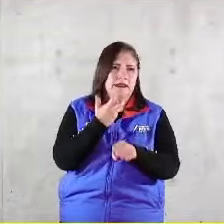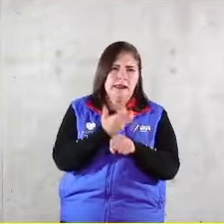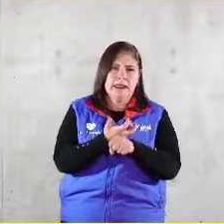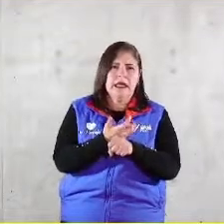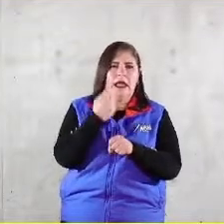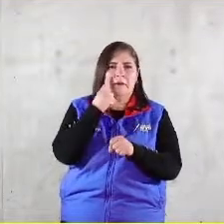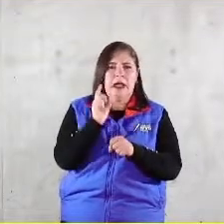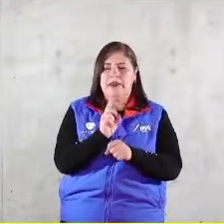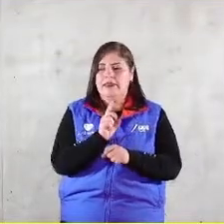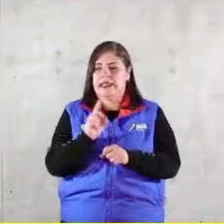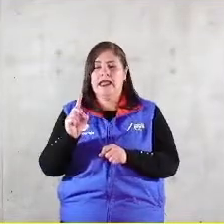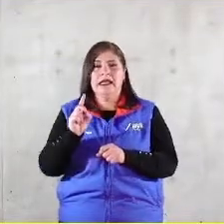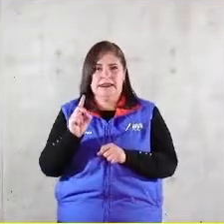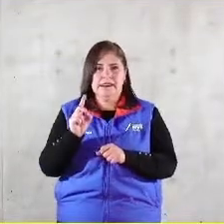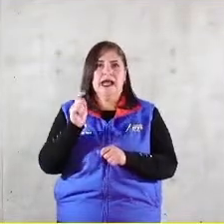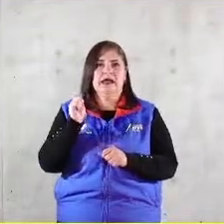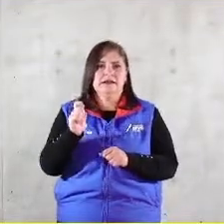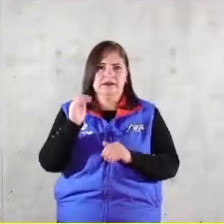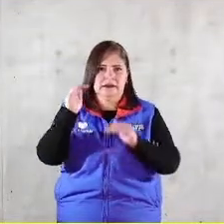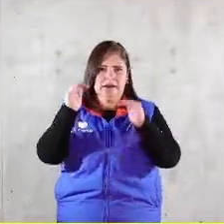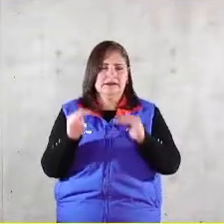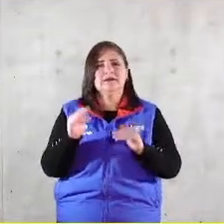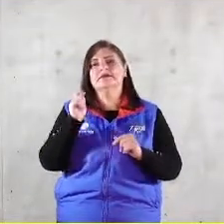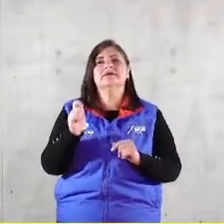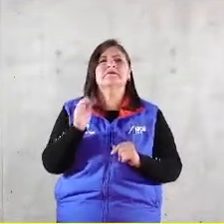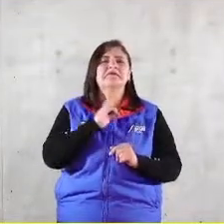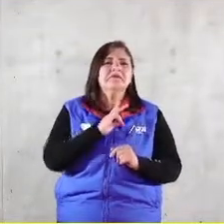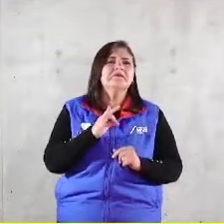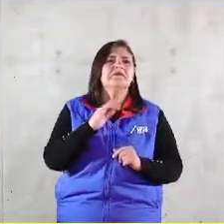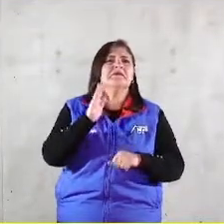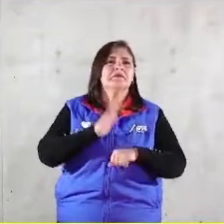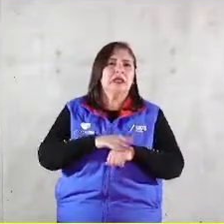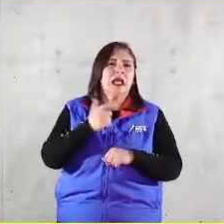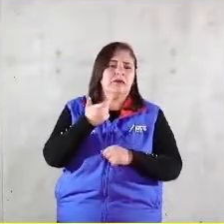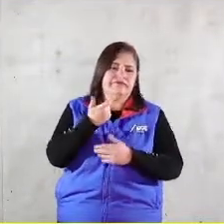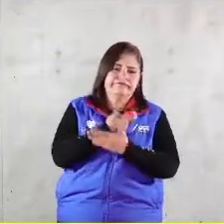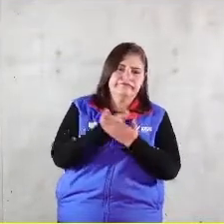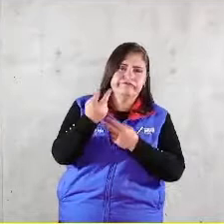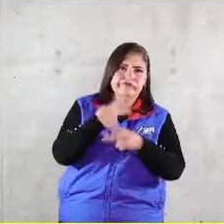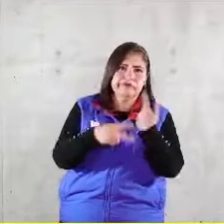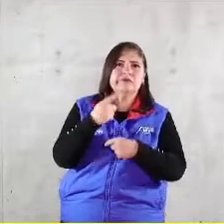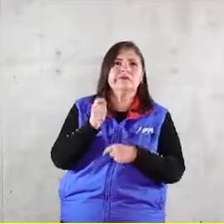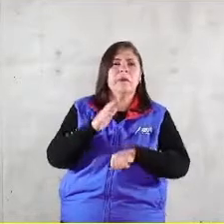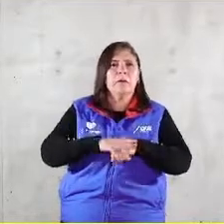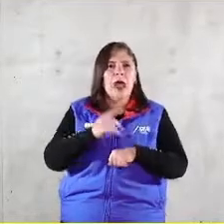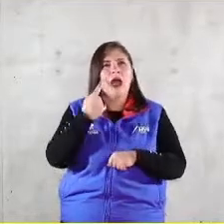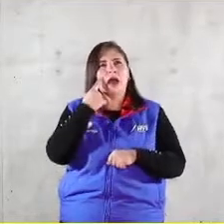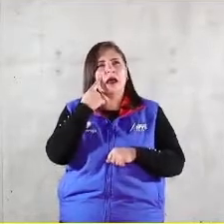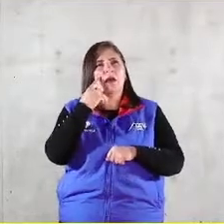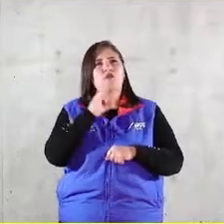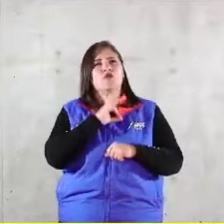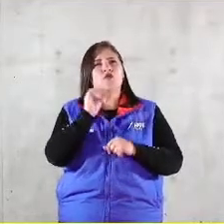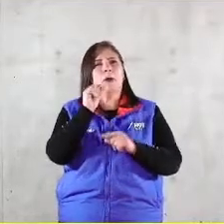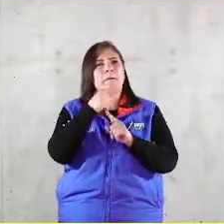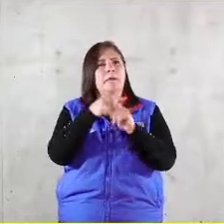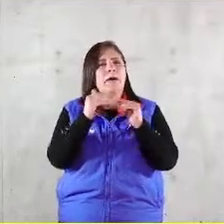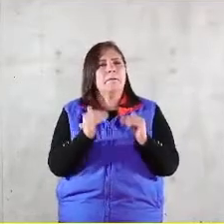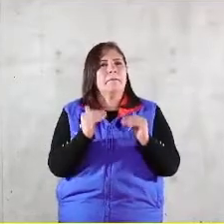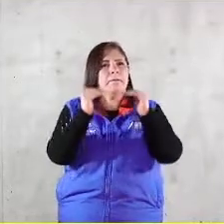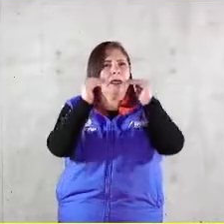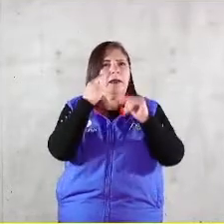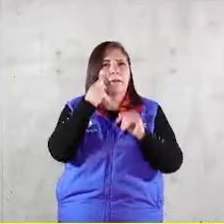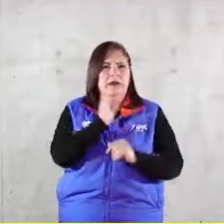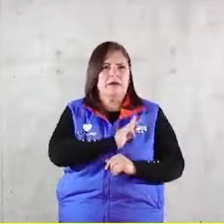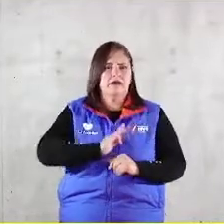la parte derecha al extremo, en tanto mayor poder adquisitivo y una percepción, pues, por encima de la media de felicidad.